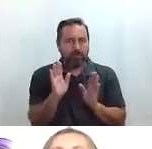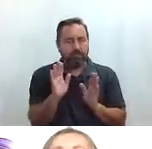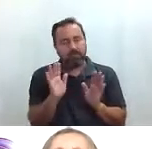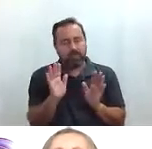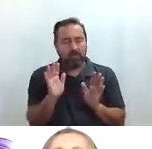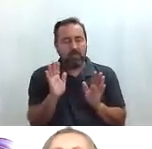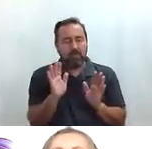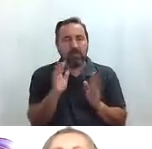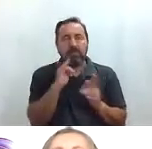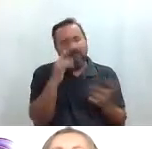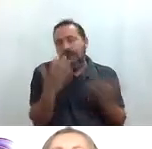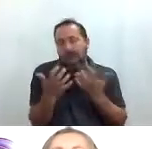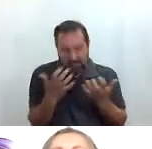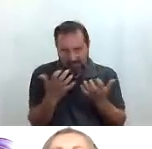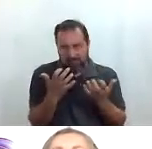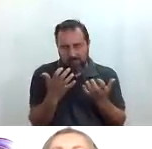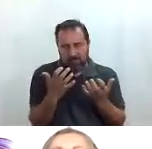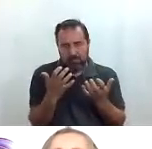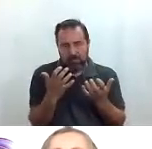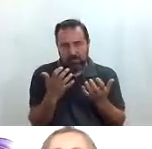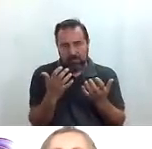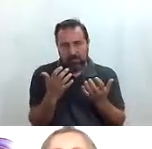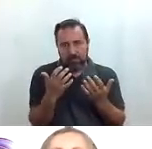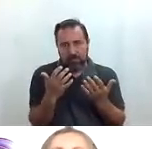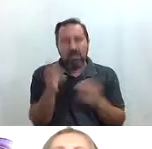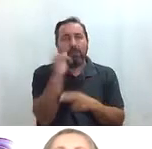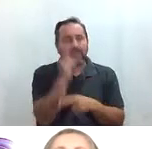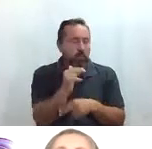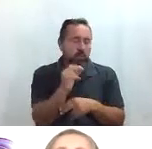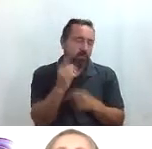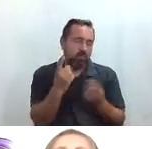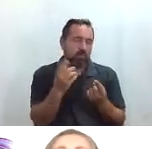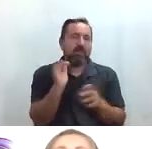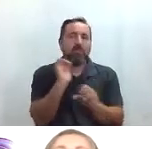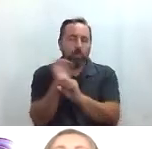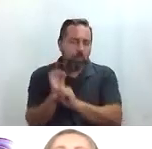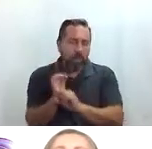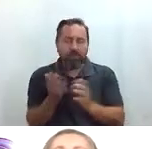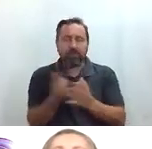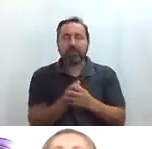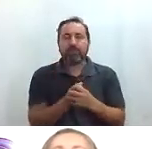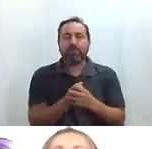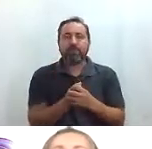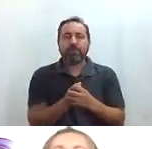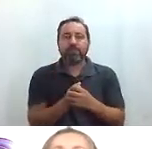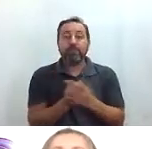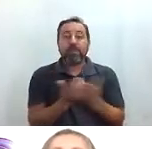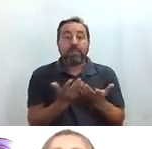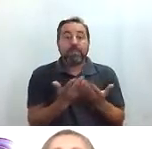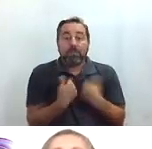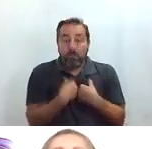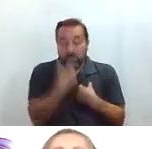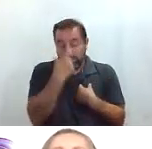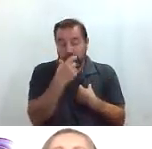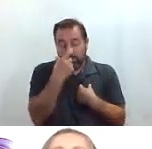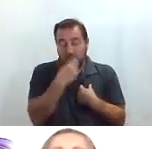sí de arte en este caso pues pintura sobre todo escultura no sé yo como persona